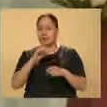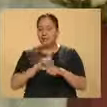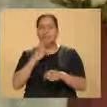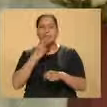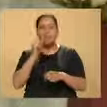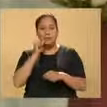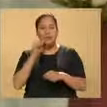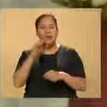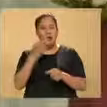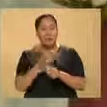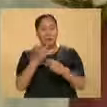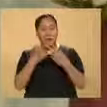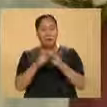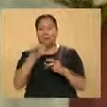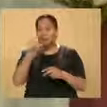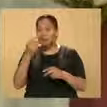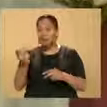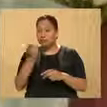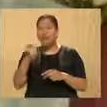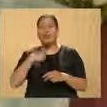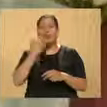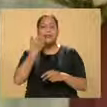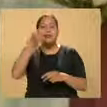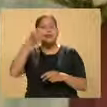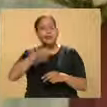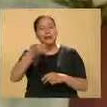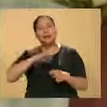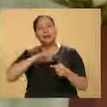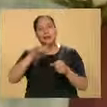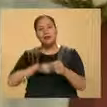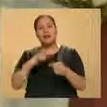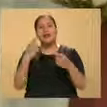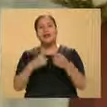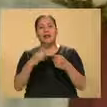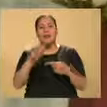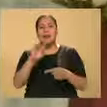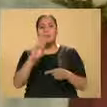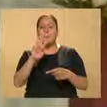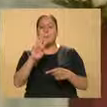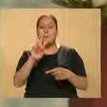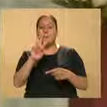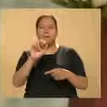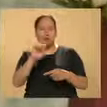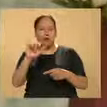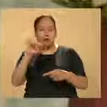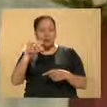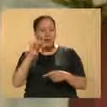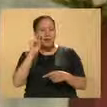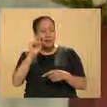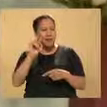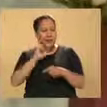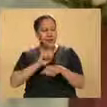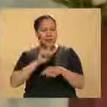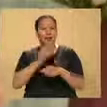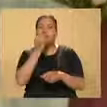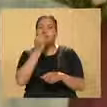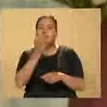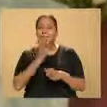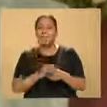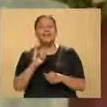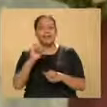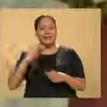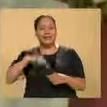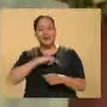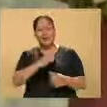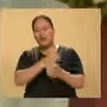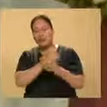antes de empezar de lleno con nuestra entrevista, yo quiero mandar un saludo muy especial a Bajín, que nos ve diario. Le mando un beso. Eso, le mandamos